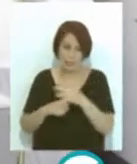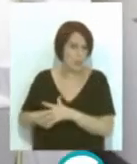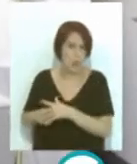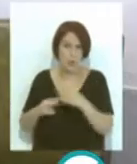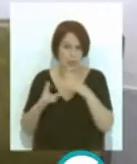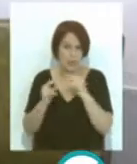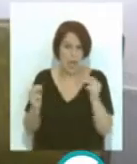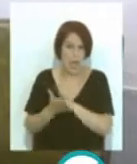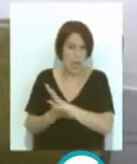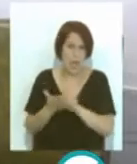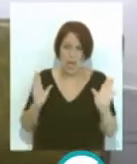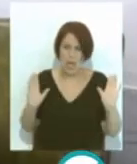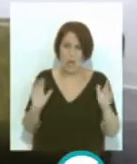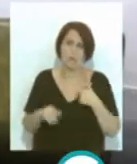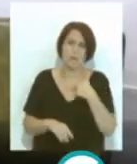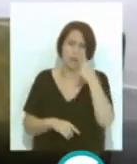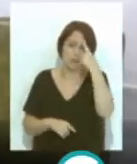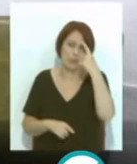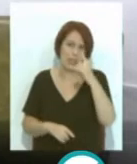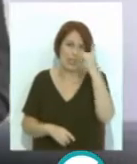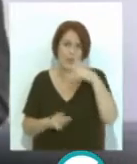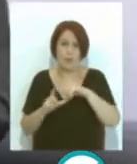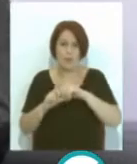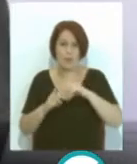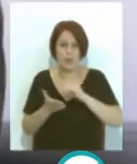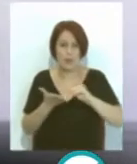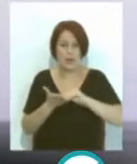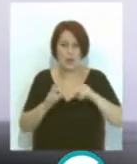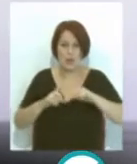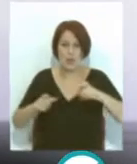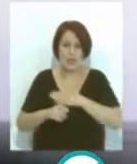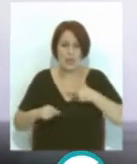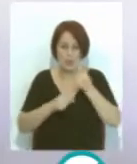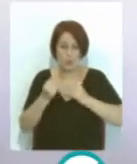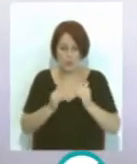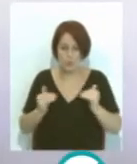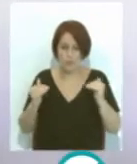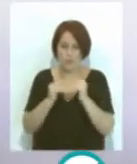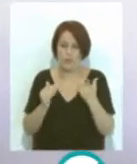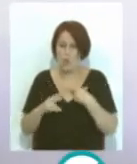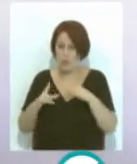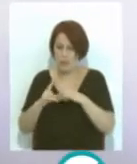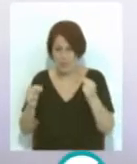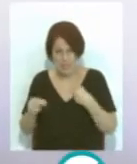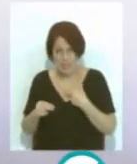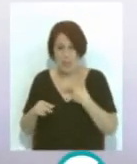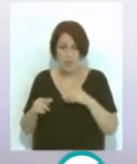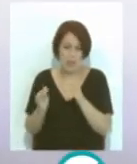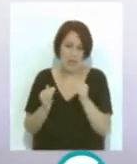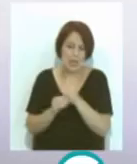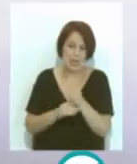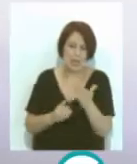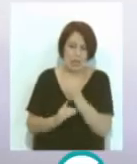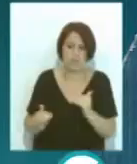hacia la UCA, destacando además la idea de su departamento de equilibrar presupuestos y compensar en la financiación a las universidades de menor dimensión.